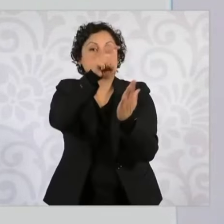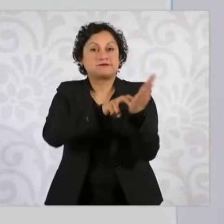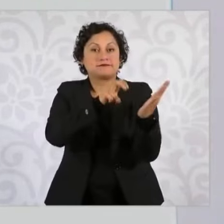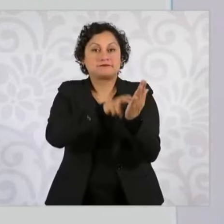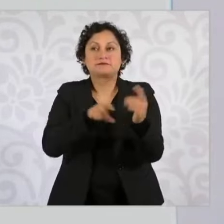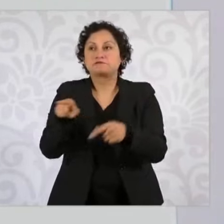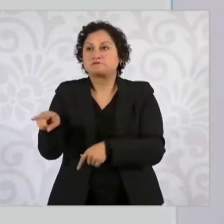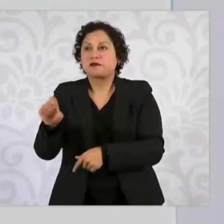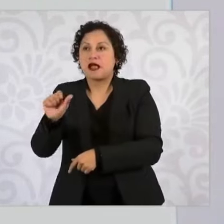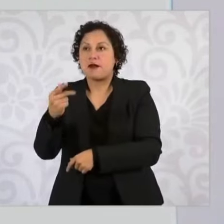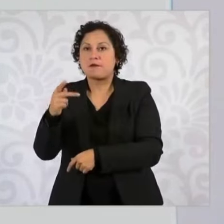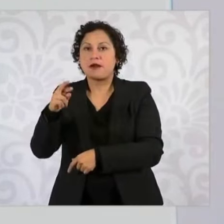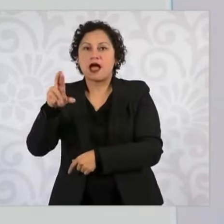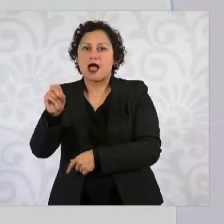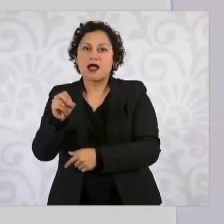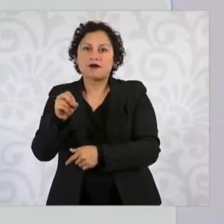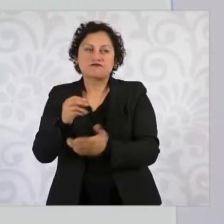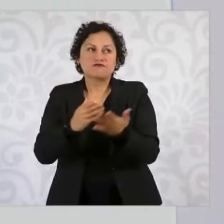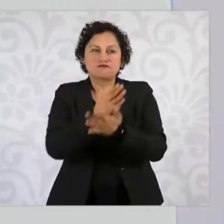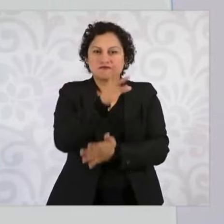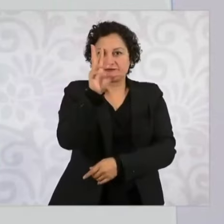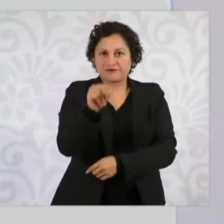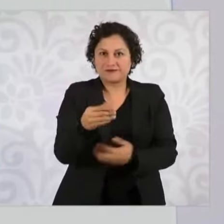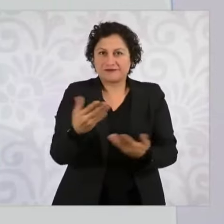Eso lo sabe la jueza.